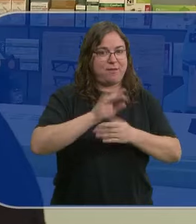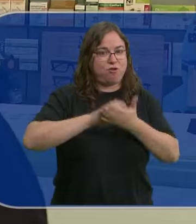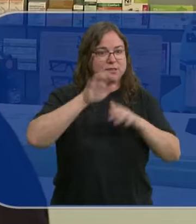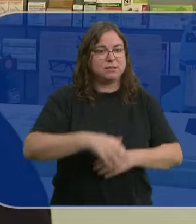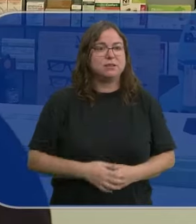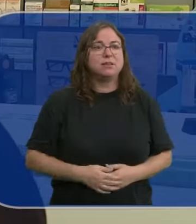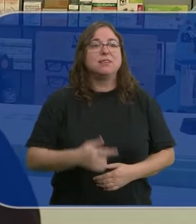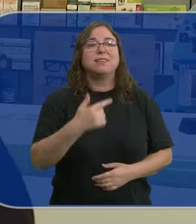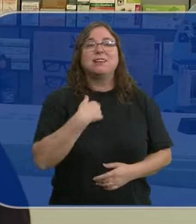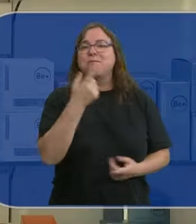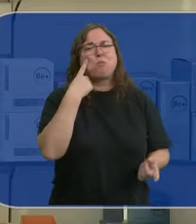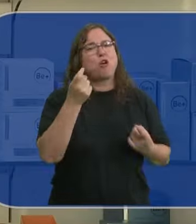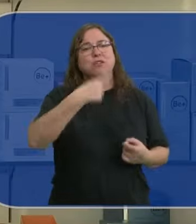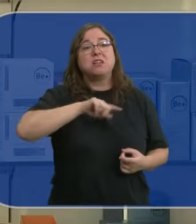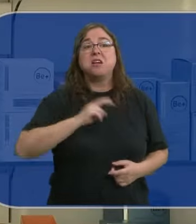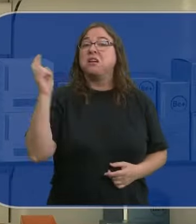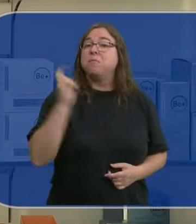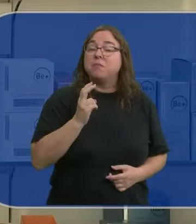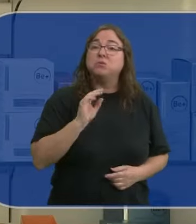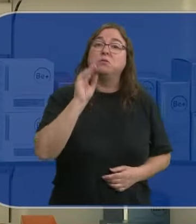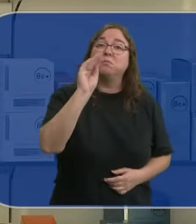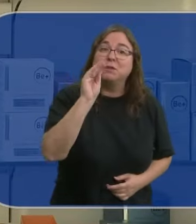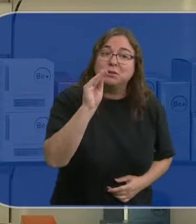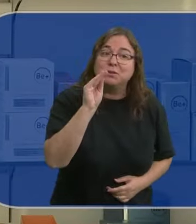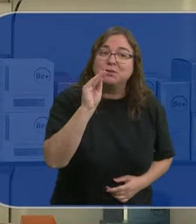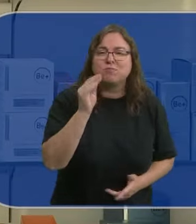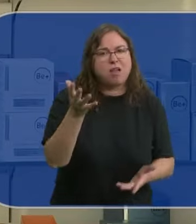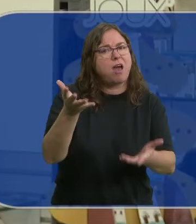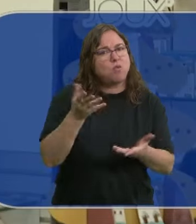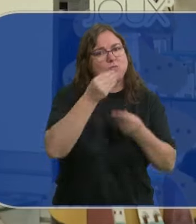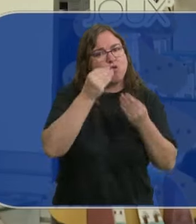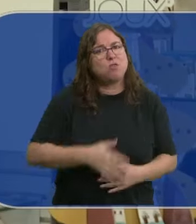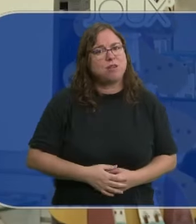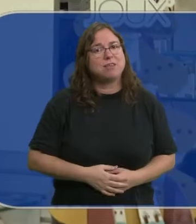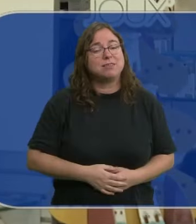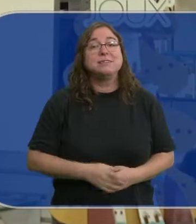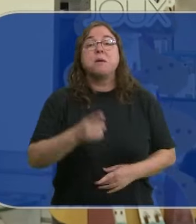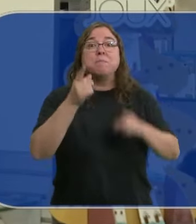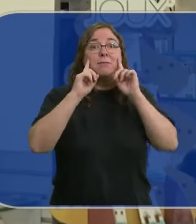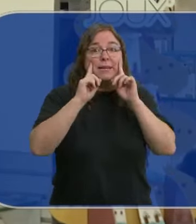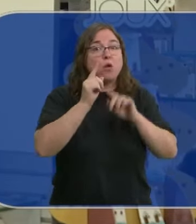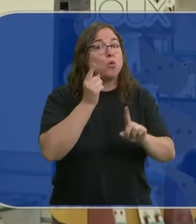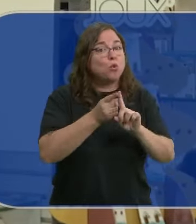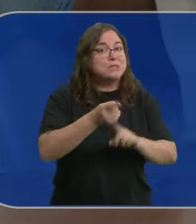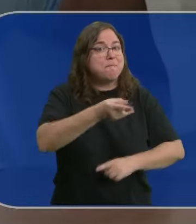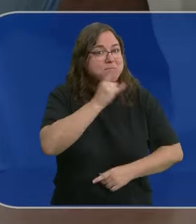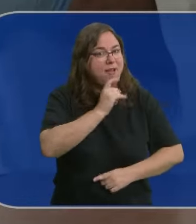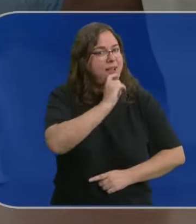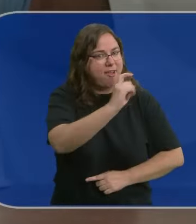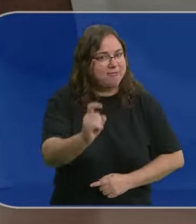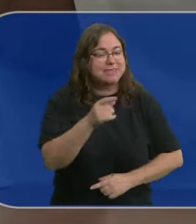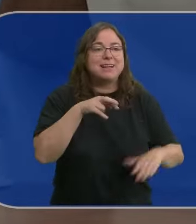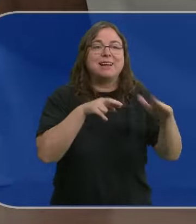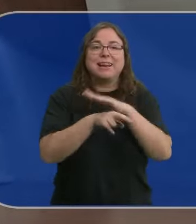y León. Esto es lo que nos controlan todos. Venimos aquí, lo consultamos y nos echan muy bien a mano. También previenen sobre el mal uso de los fármacos,